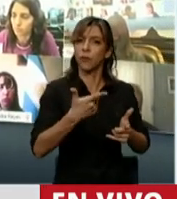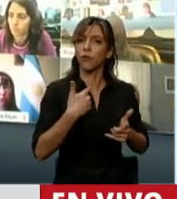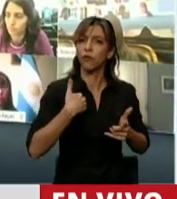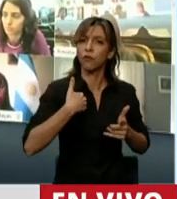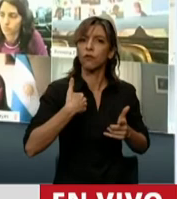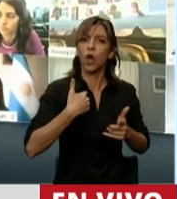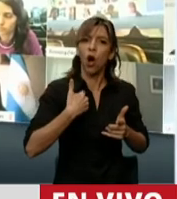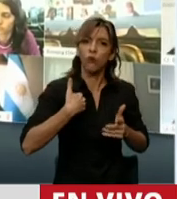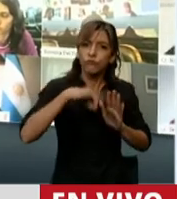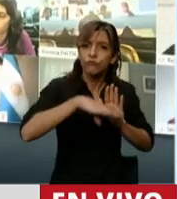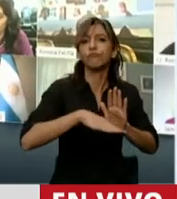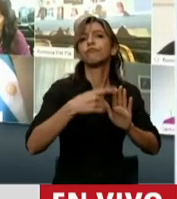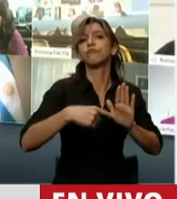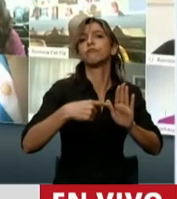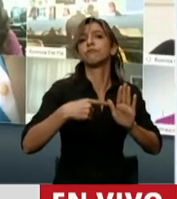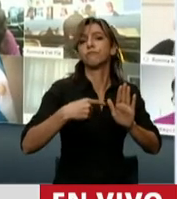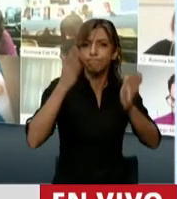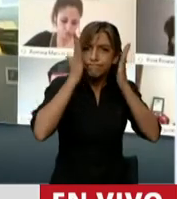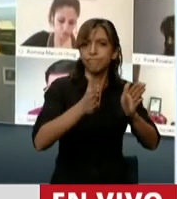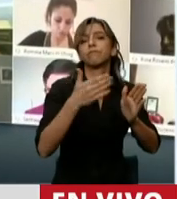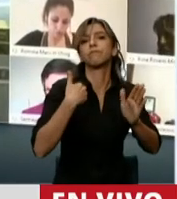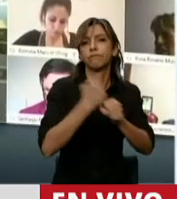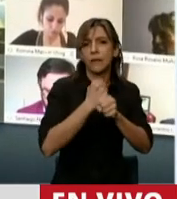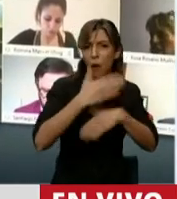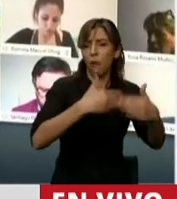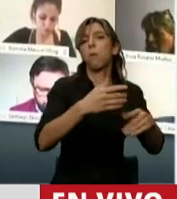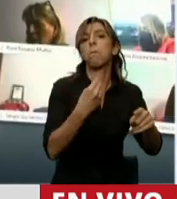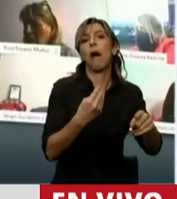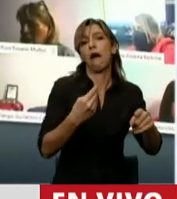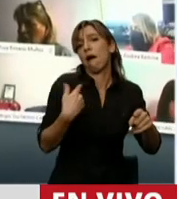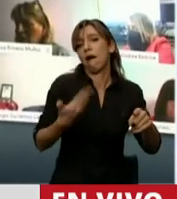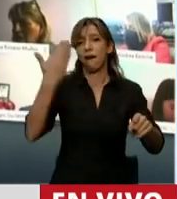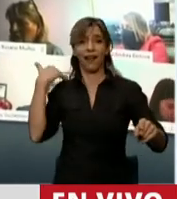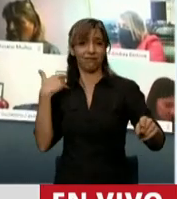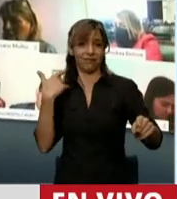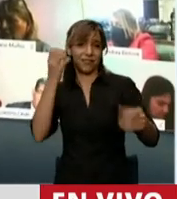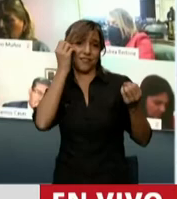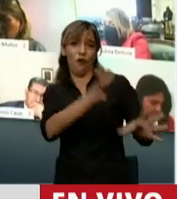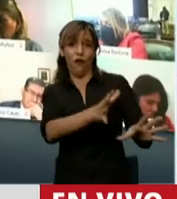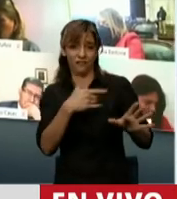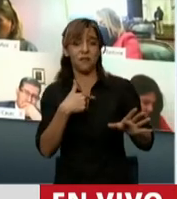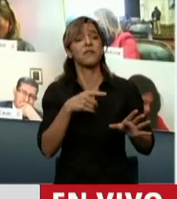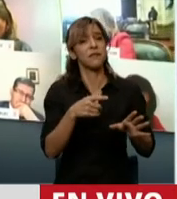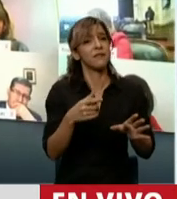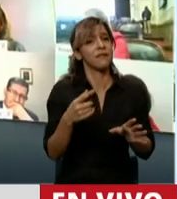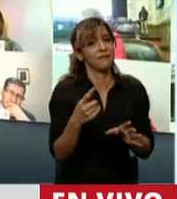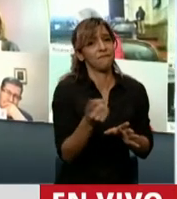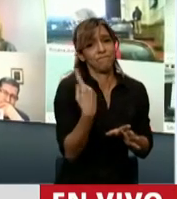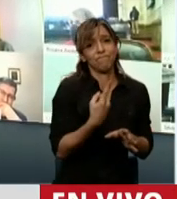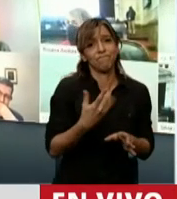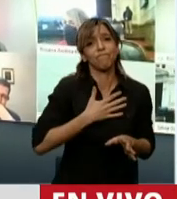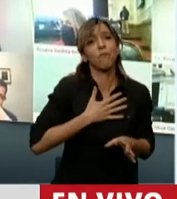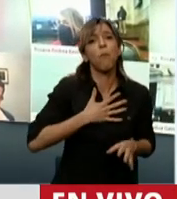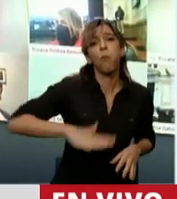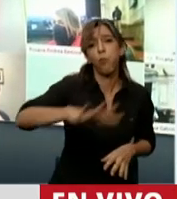fueron dejadas de lado y muchos de estos diputados y diputadas que hoy se indignaban fueron cómplices de esa discriminación que sufrió el pueblo de